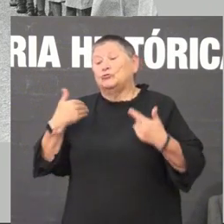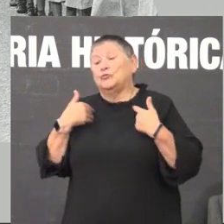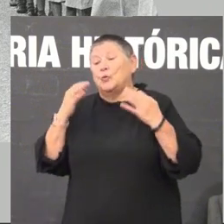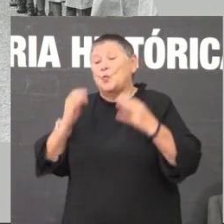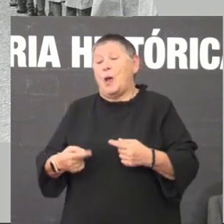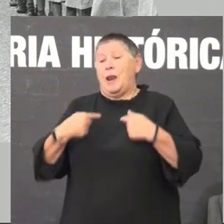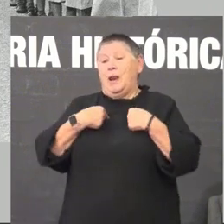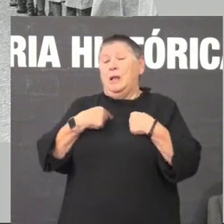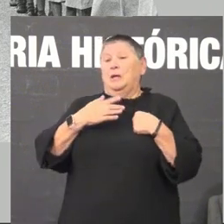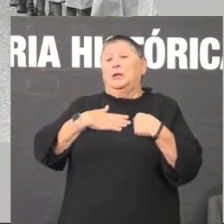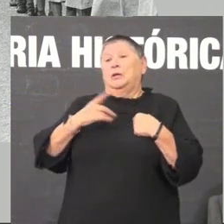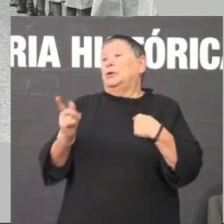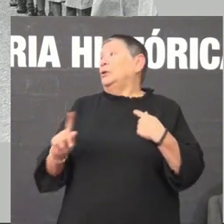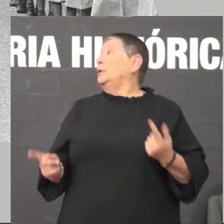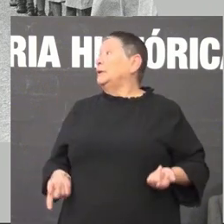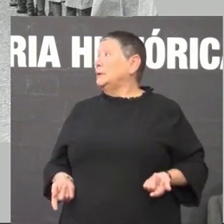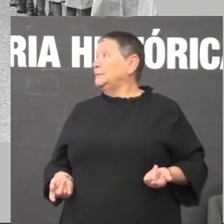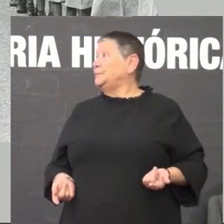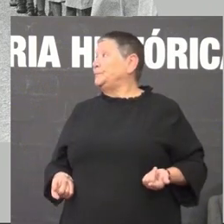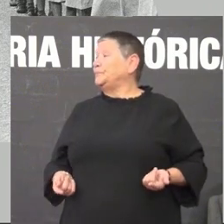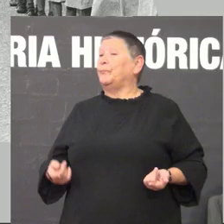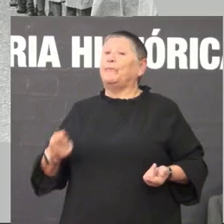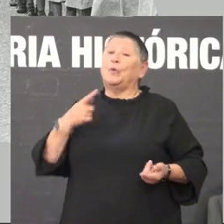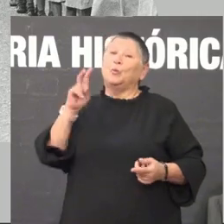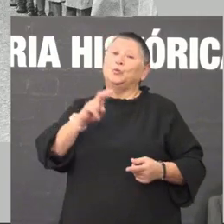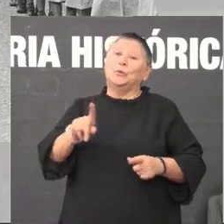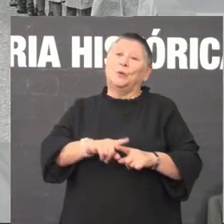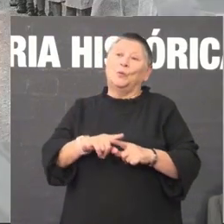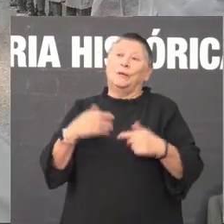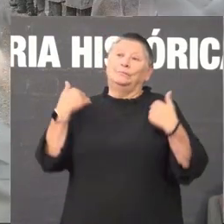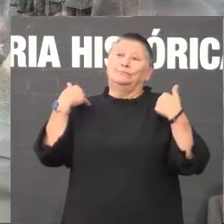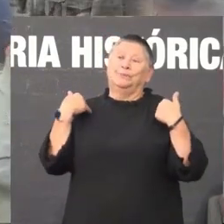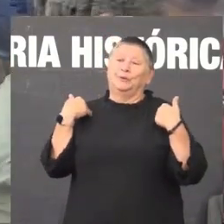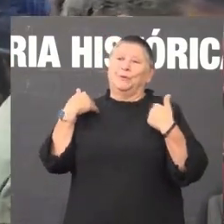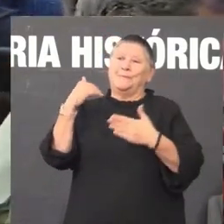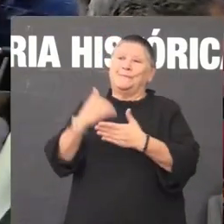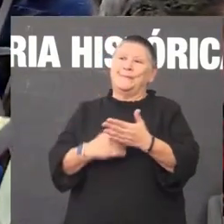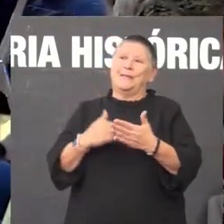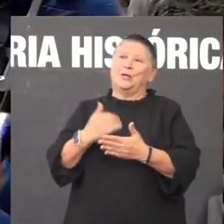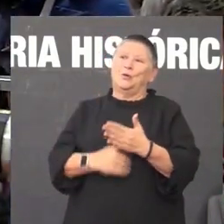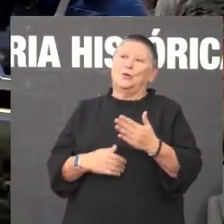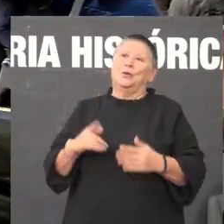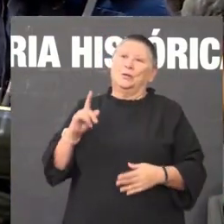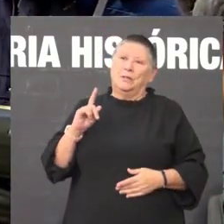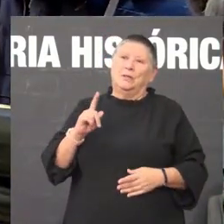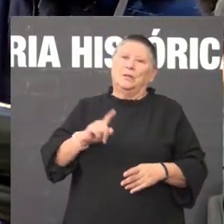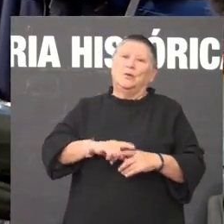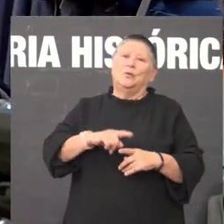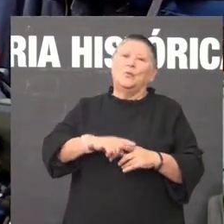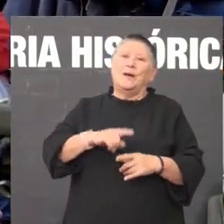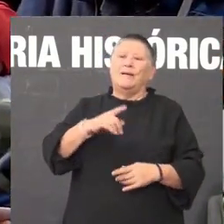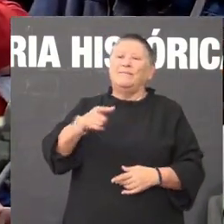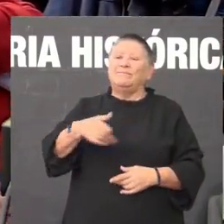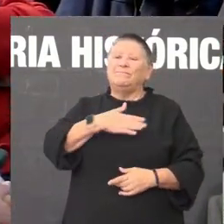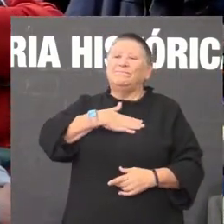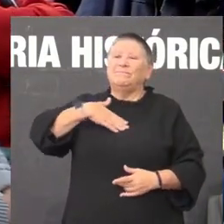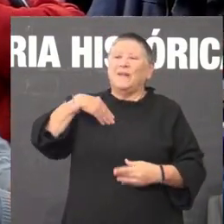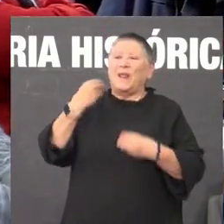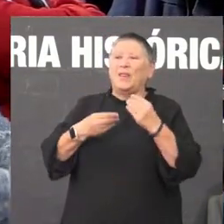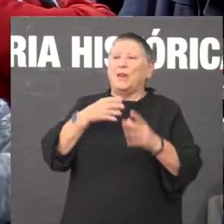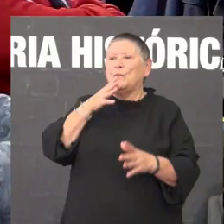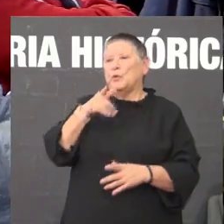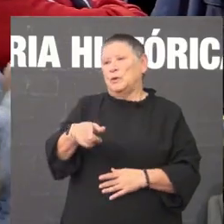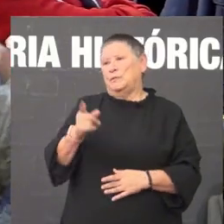elas padeceron no pasado mas en daquella quita en peso un acto nunca se mide polas súas intencións un